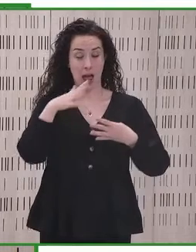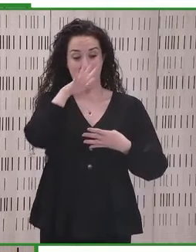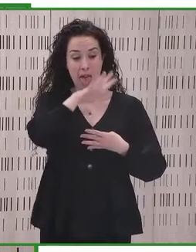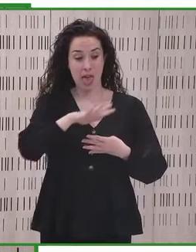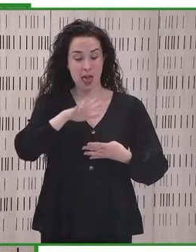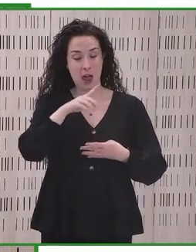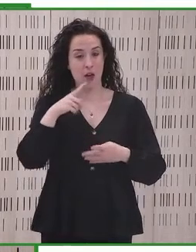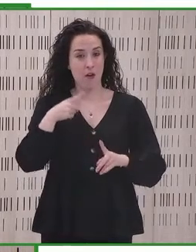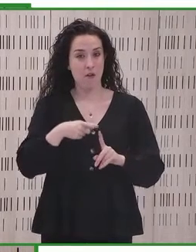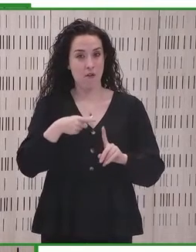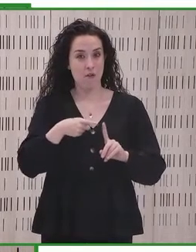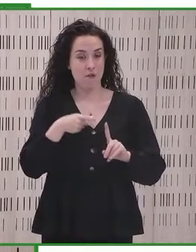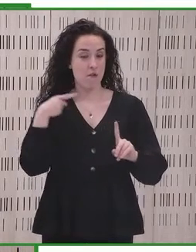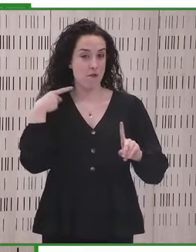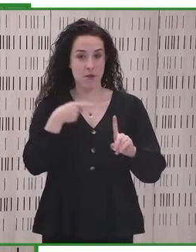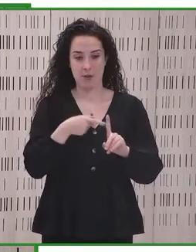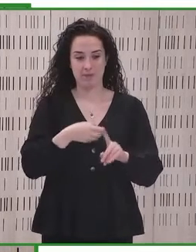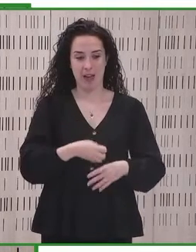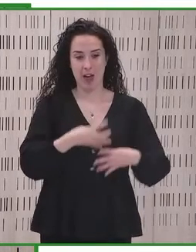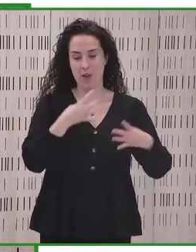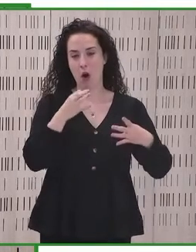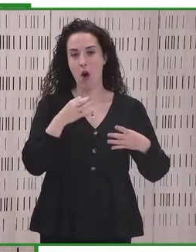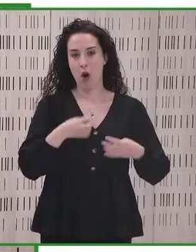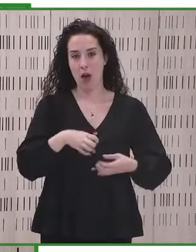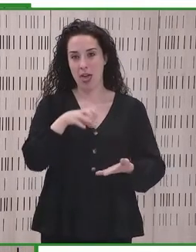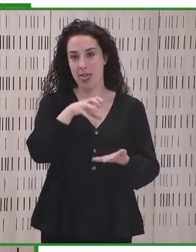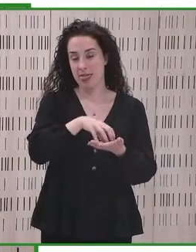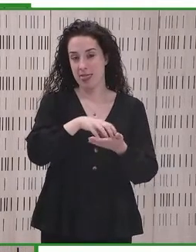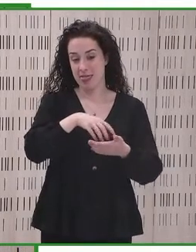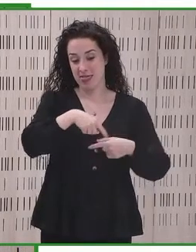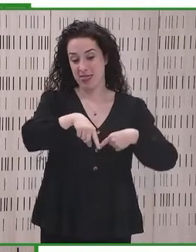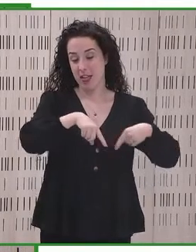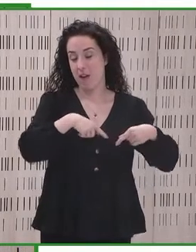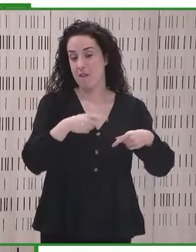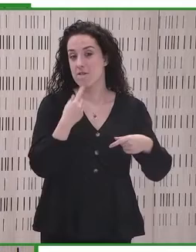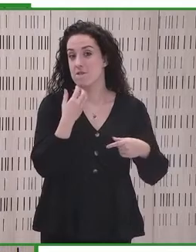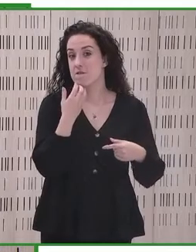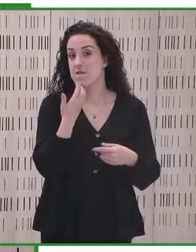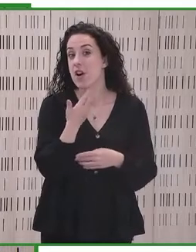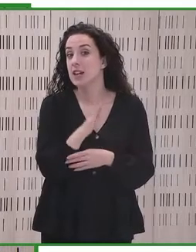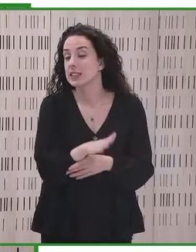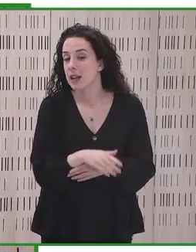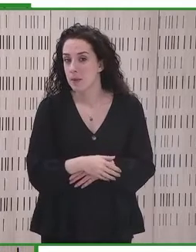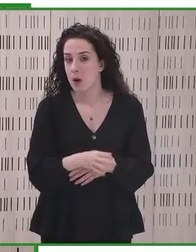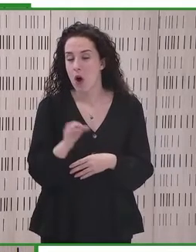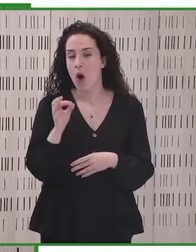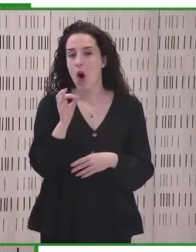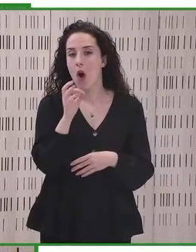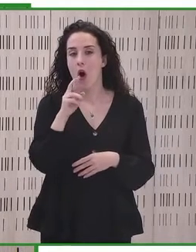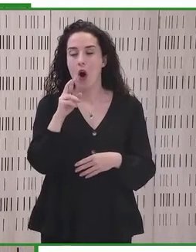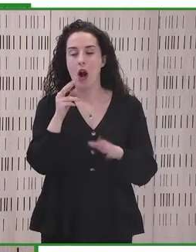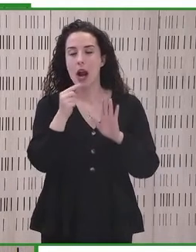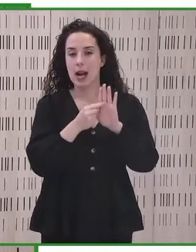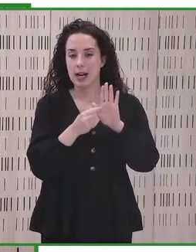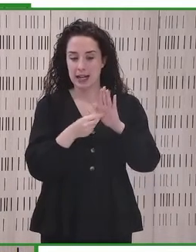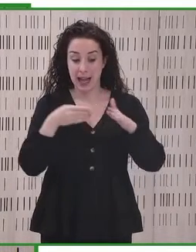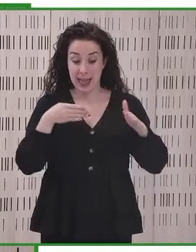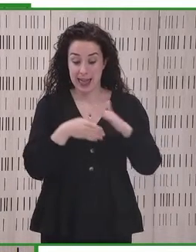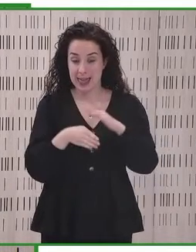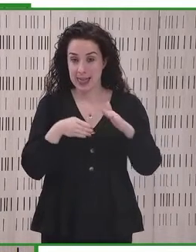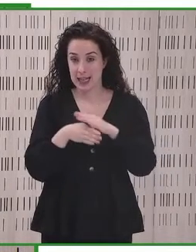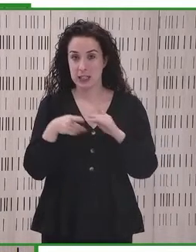o estaciones de transporte, por ejemplo? ¿Por qué no establecer también requisitos de accesibilidad